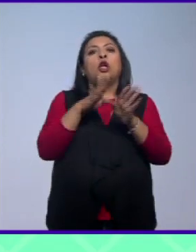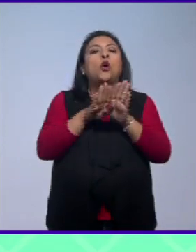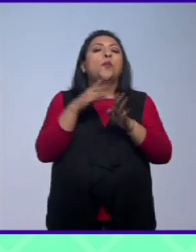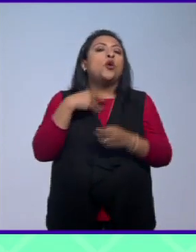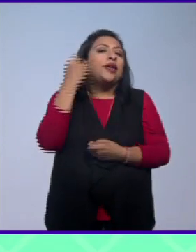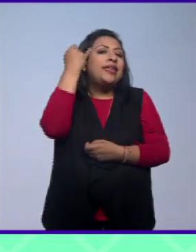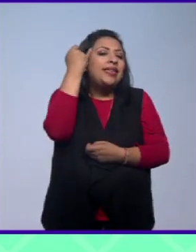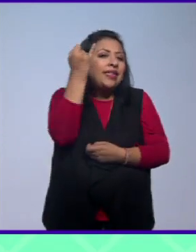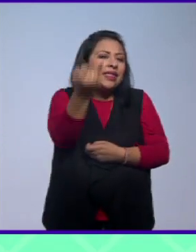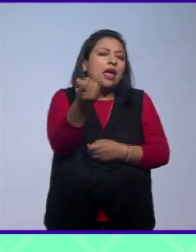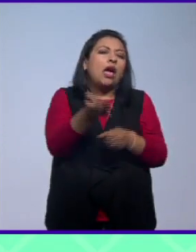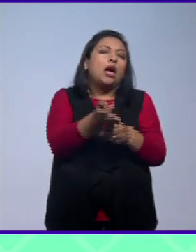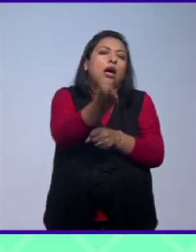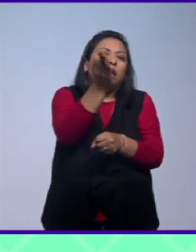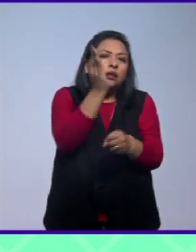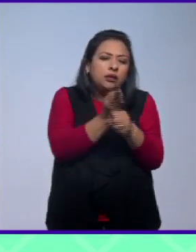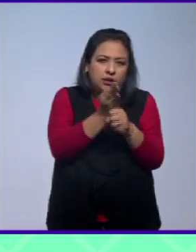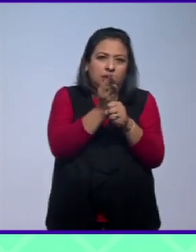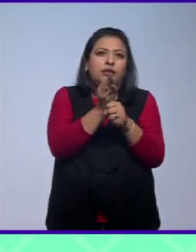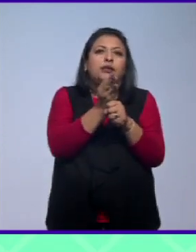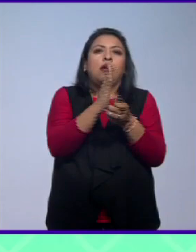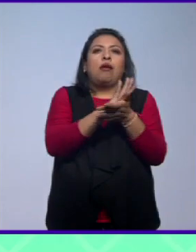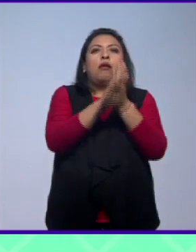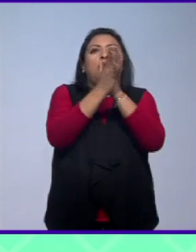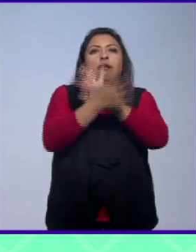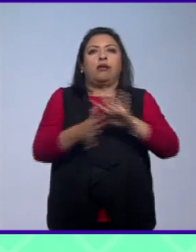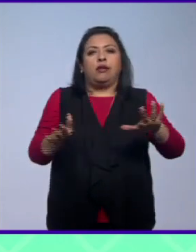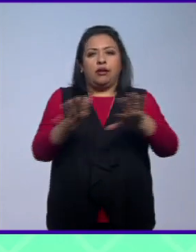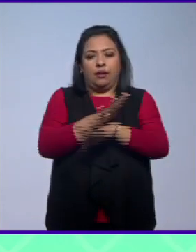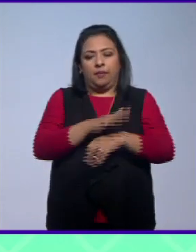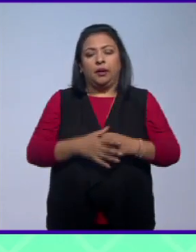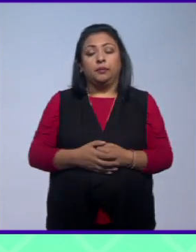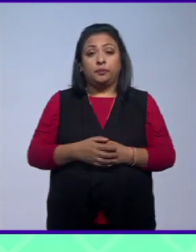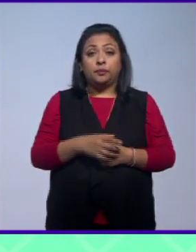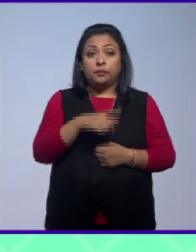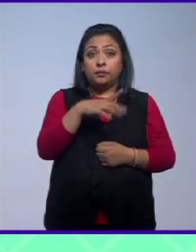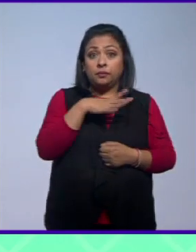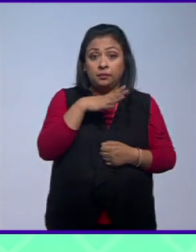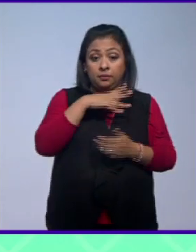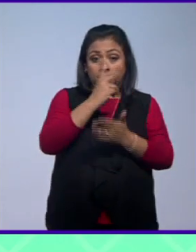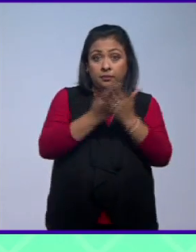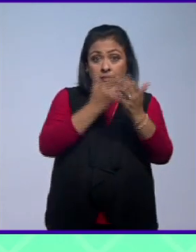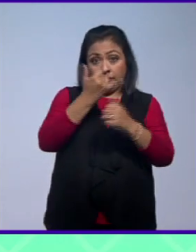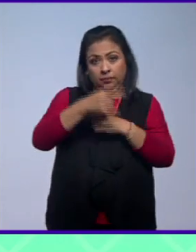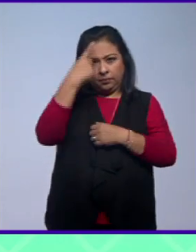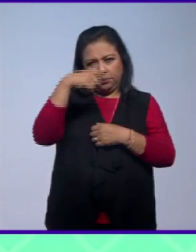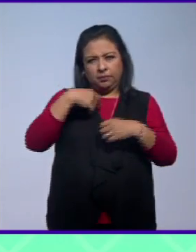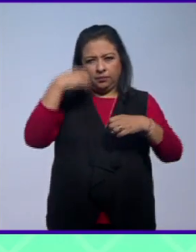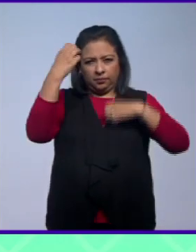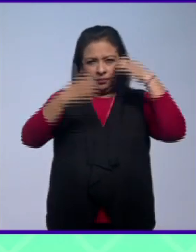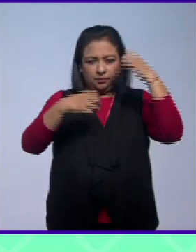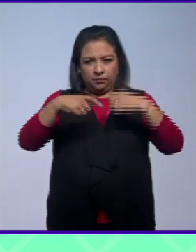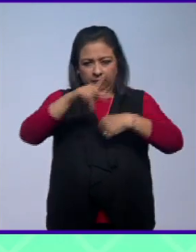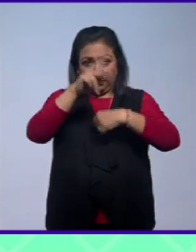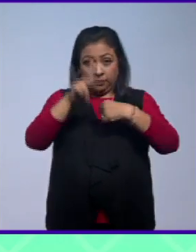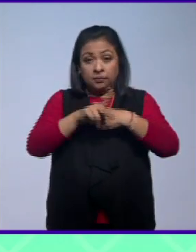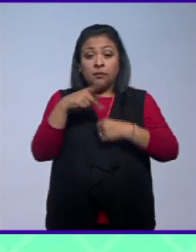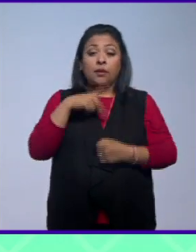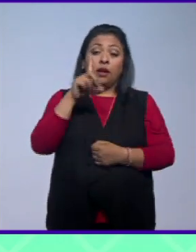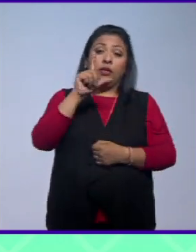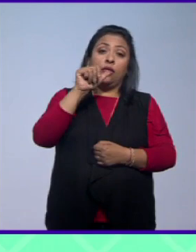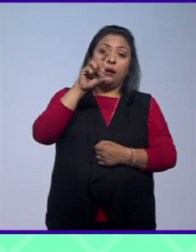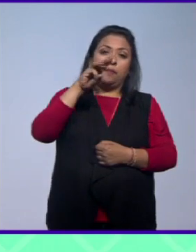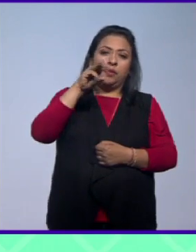idea se vuelve una broma y lo transforma ¿no? mientras llega el proyecto para exponer en nuestro país Damian